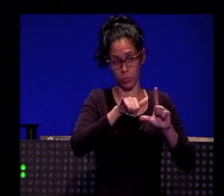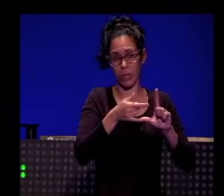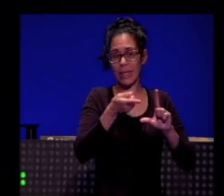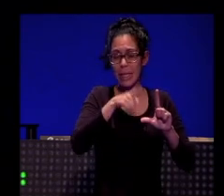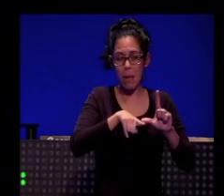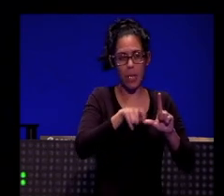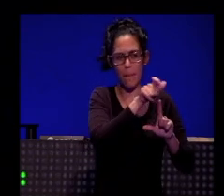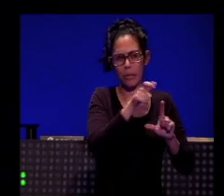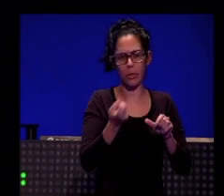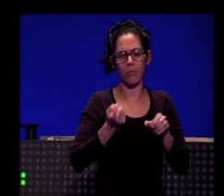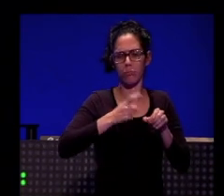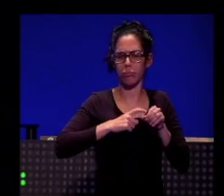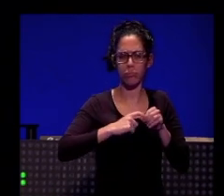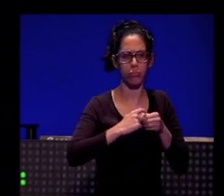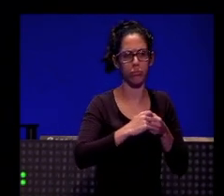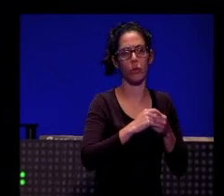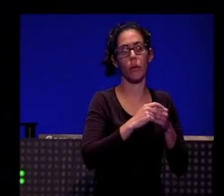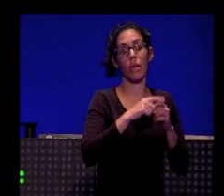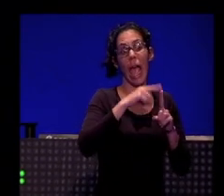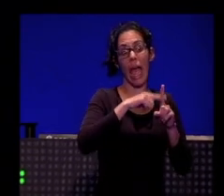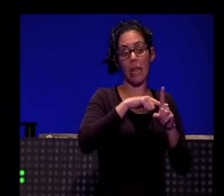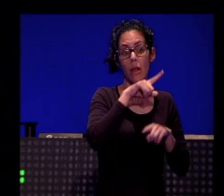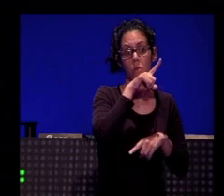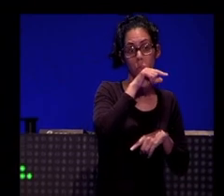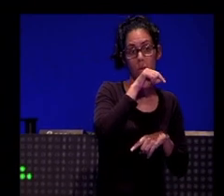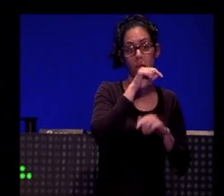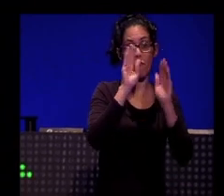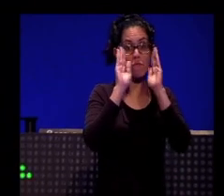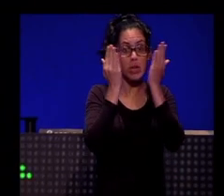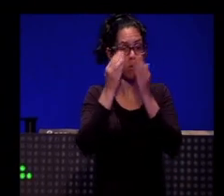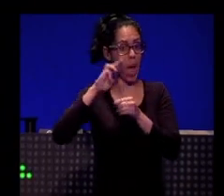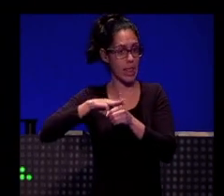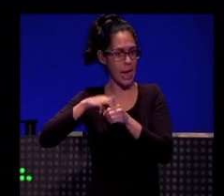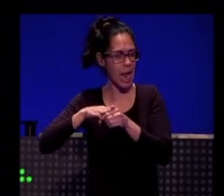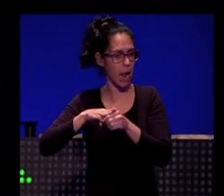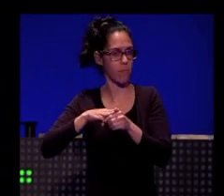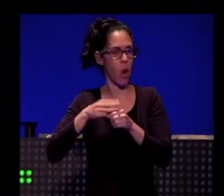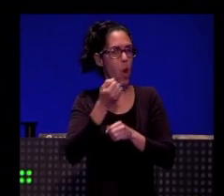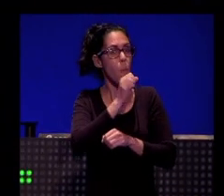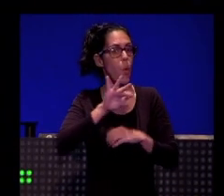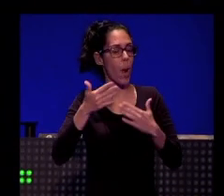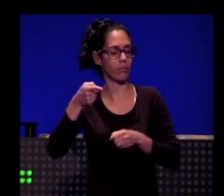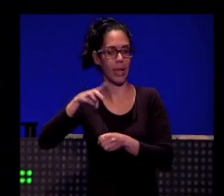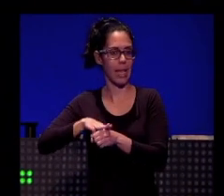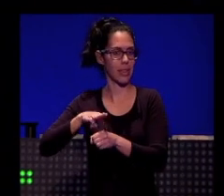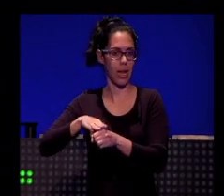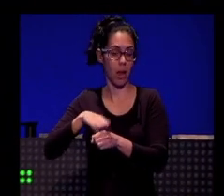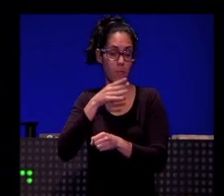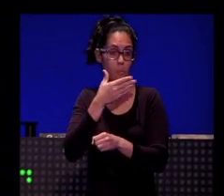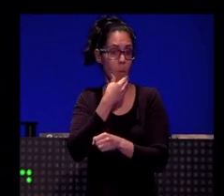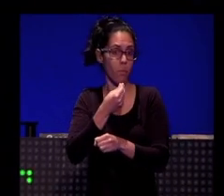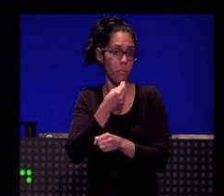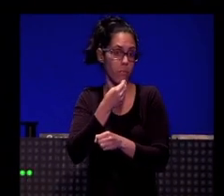suscriptores y a nivel Twitter, Facebook e Instagram, donde mejor funciona es en Instagram por el público joven.